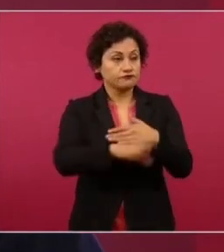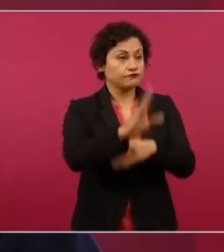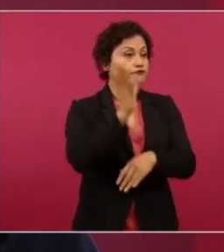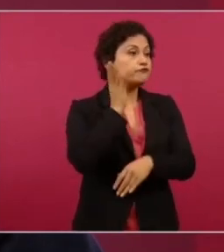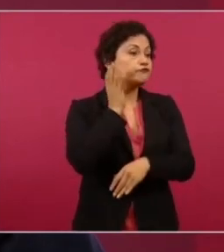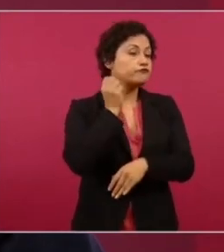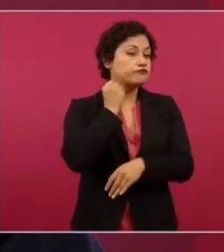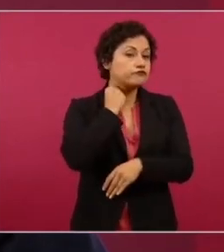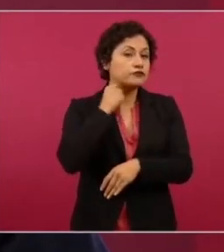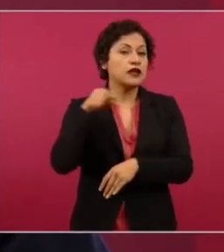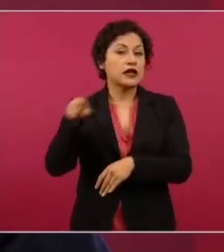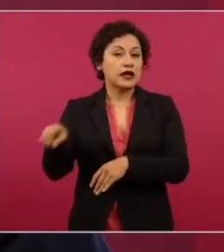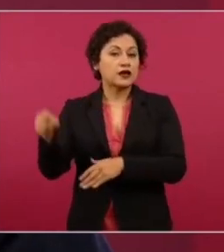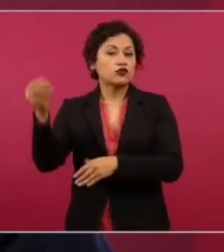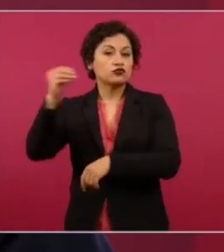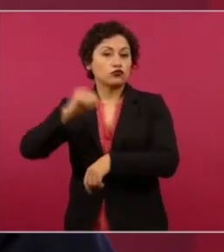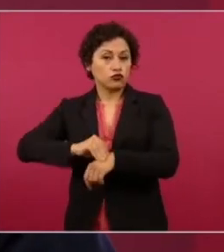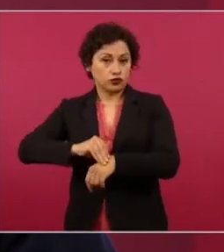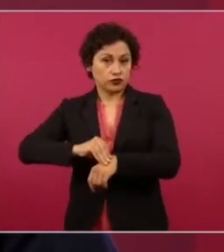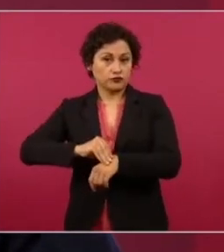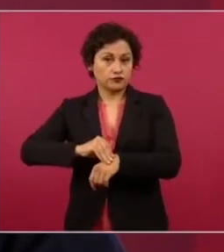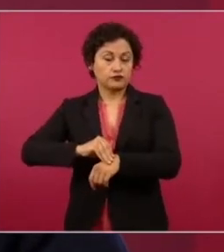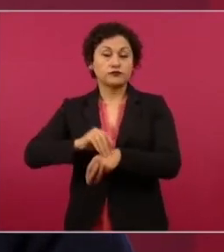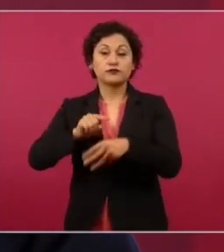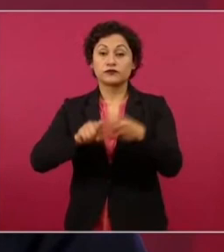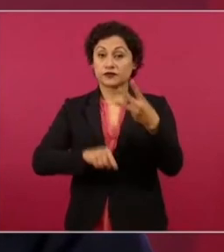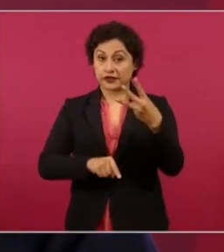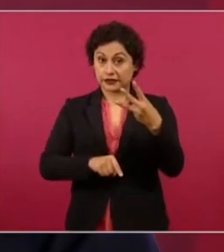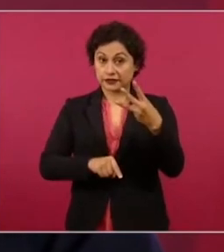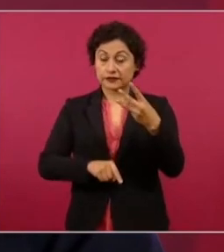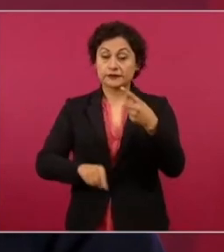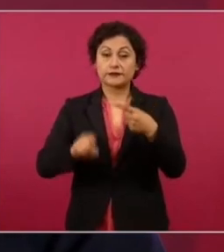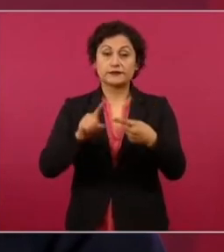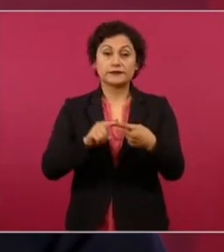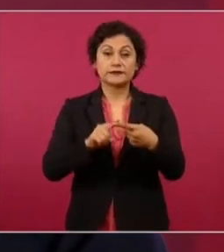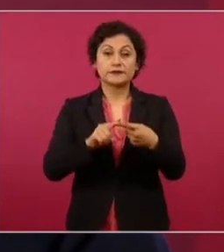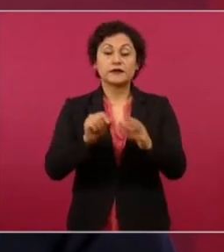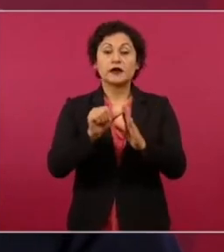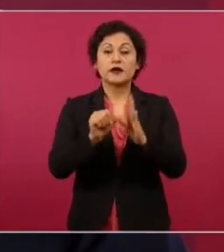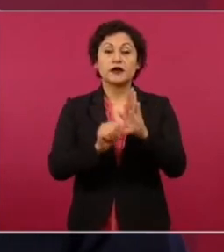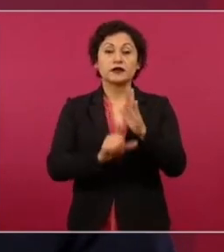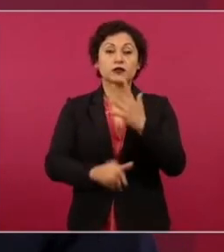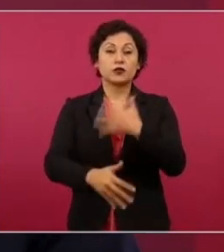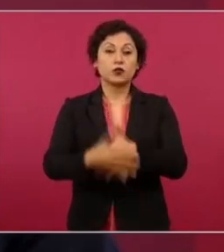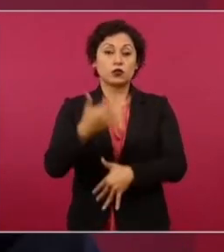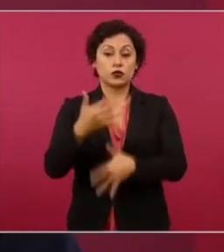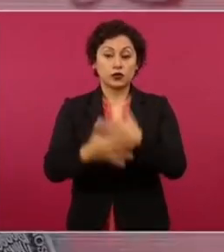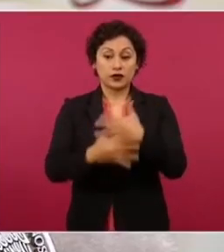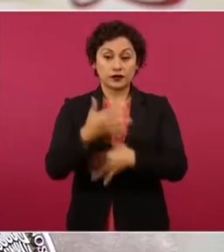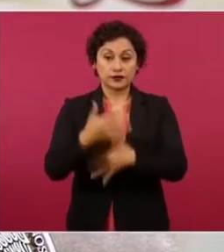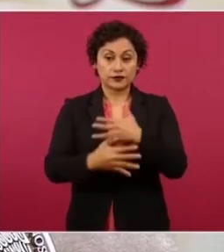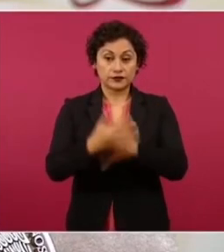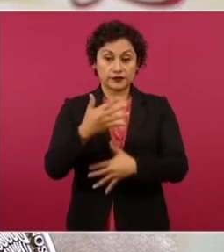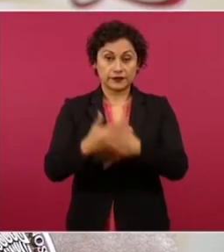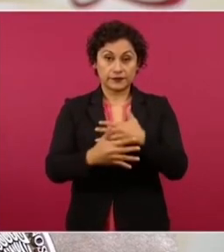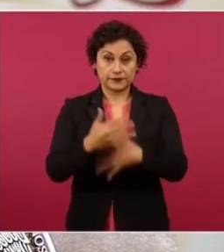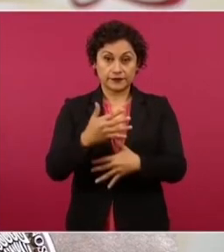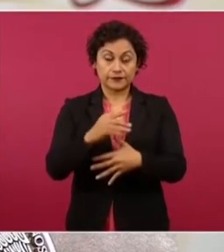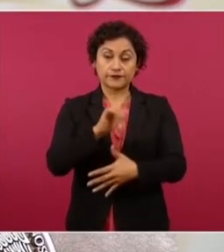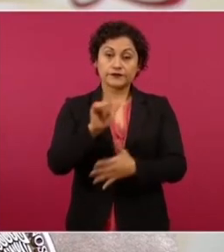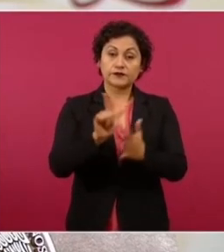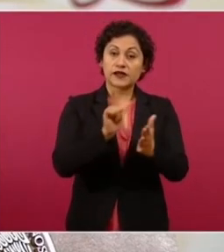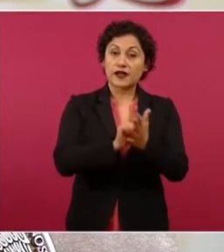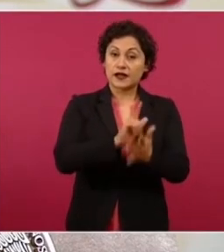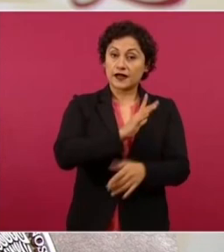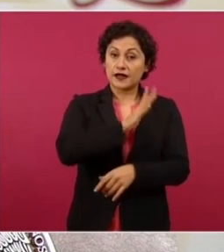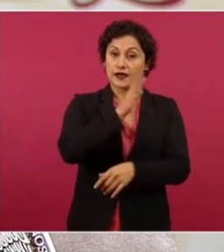básicamente son tres puntos el artículo 15 de la ley general de procesos